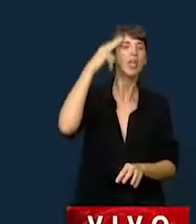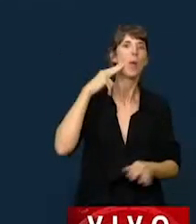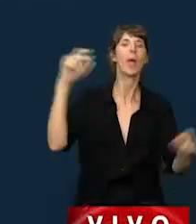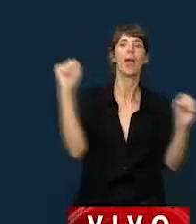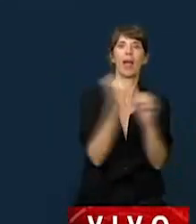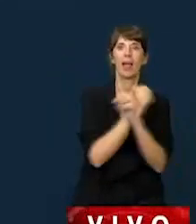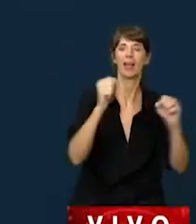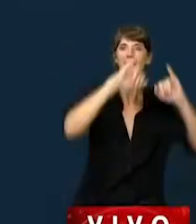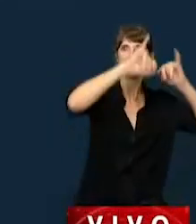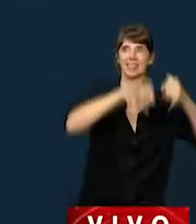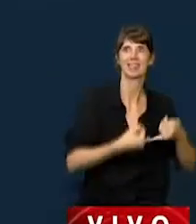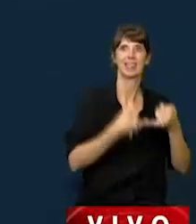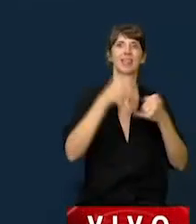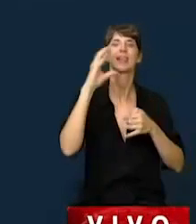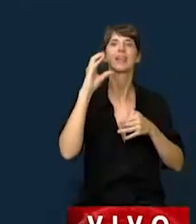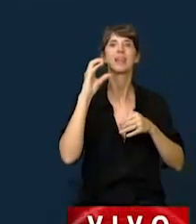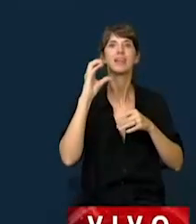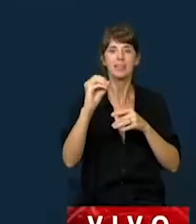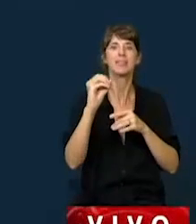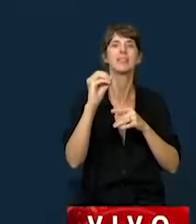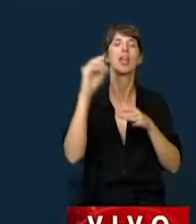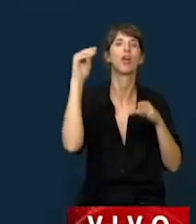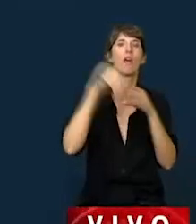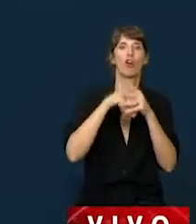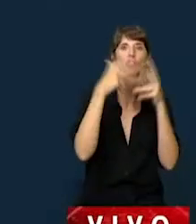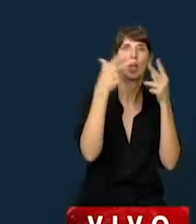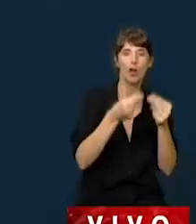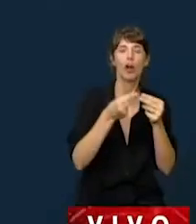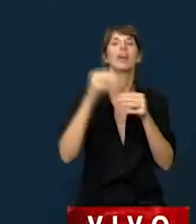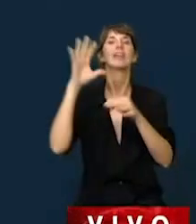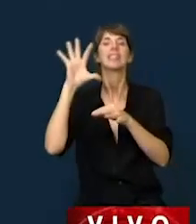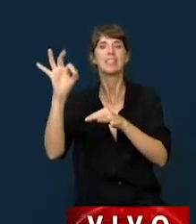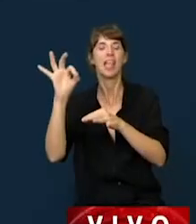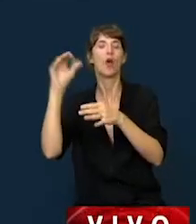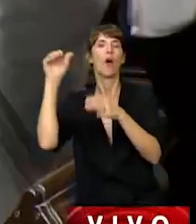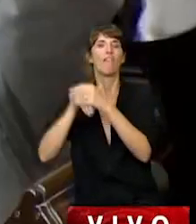afirmativos, 0 negativos, 0 abstenciones.